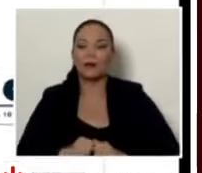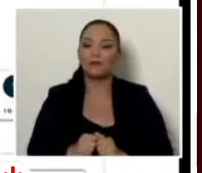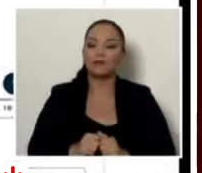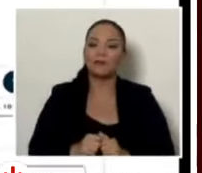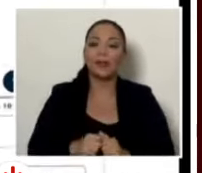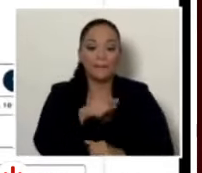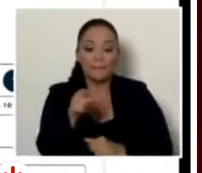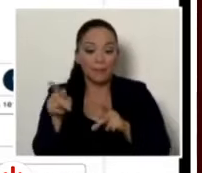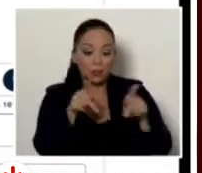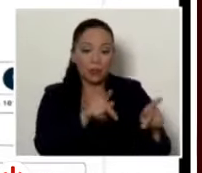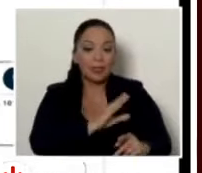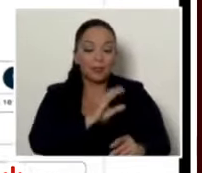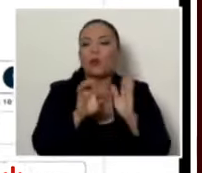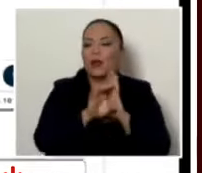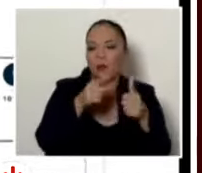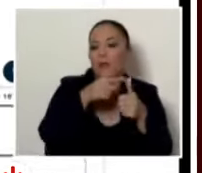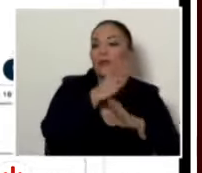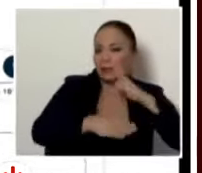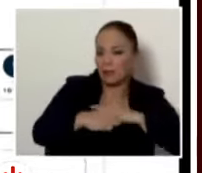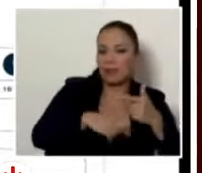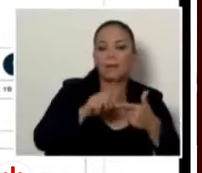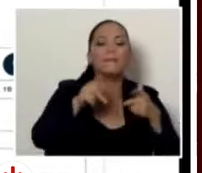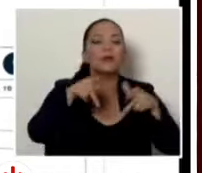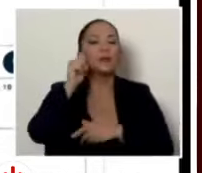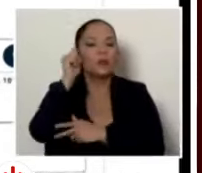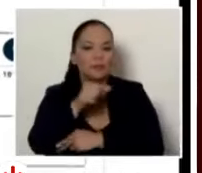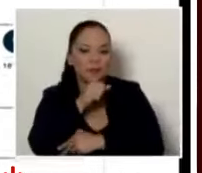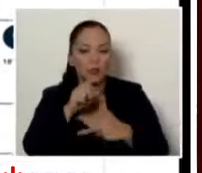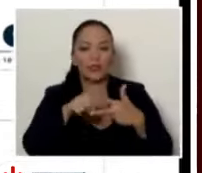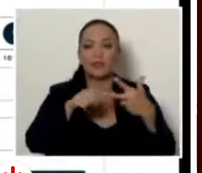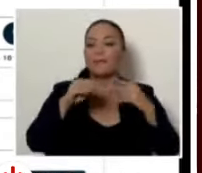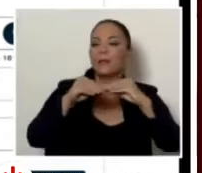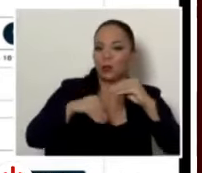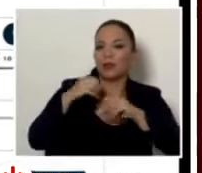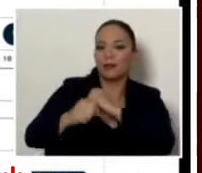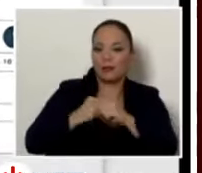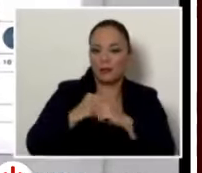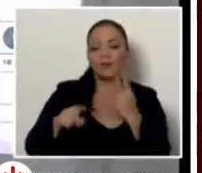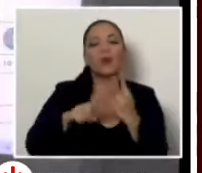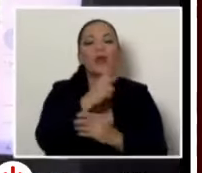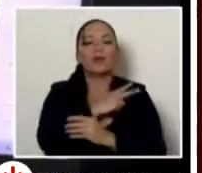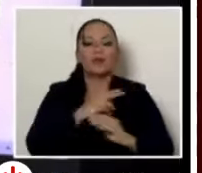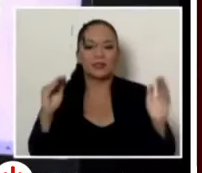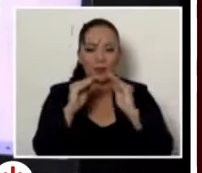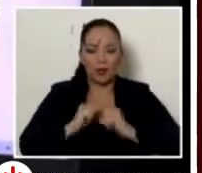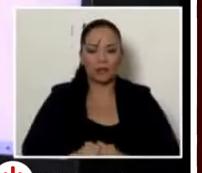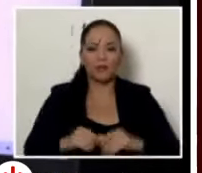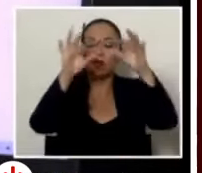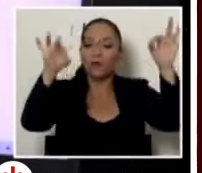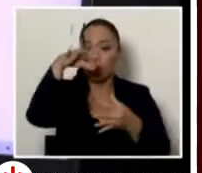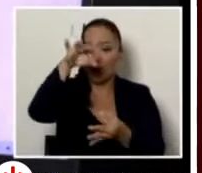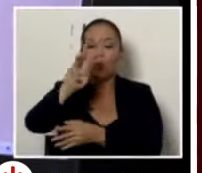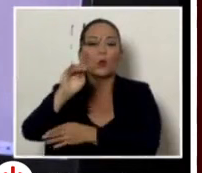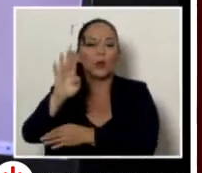características particulares como discapacidad, personas adultas mayores, menores de edad o jefas de hogar. Al formulario web